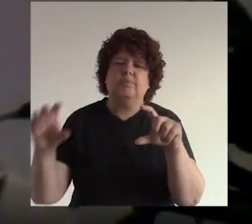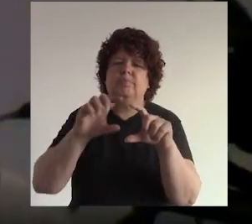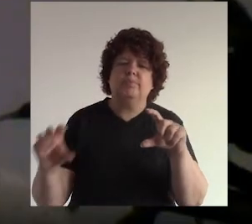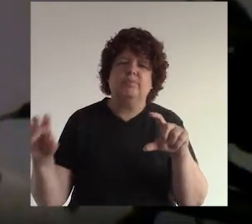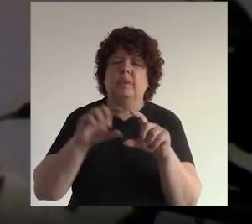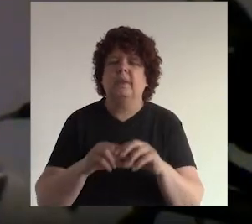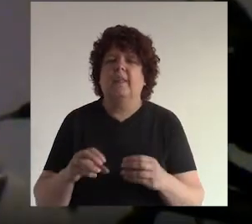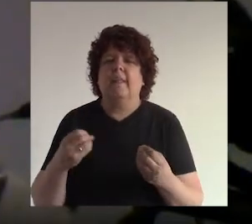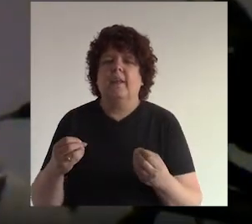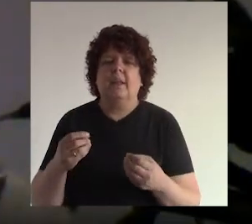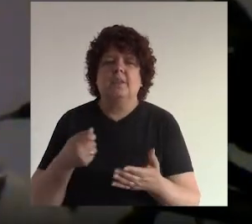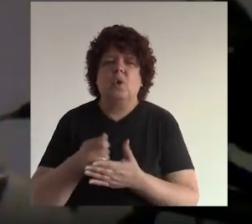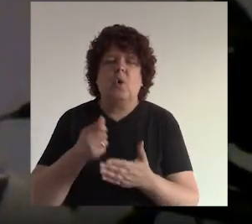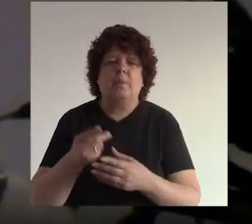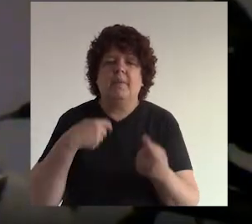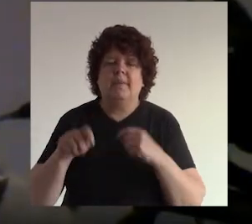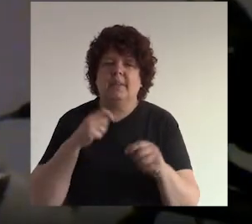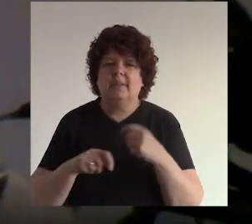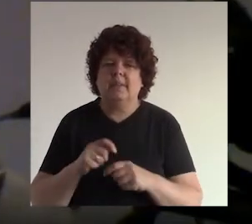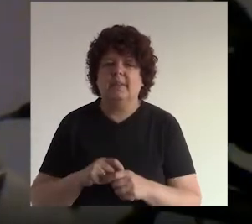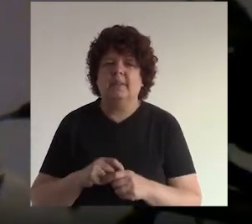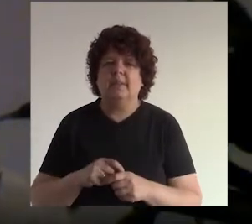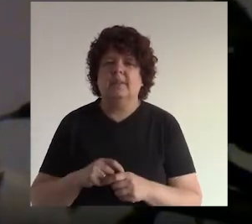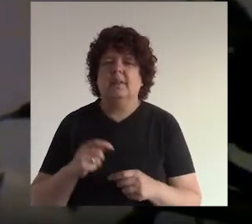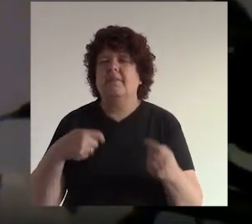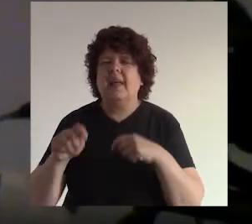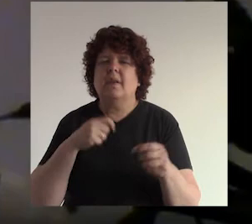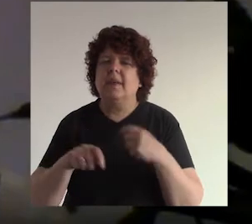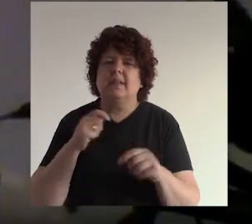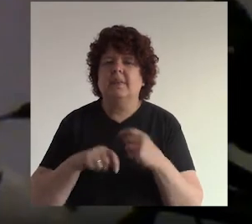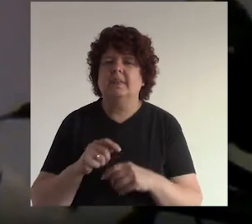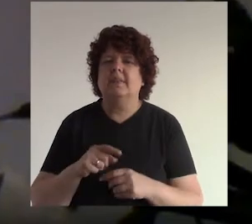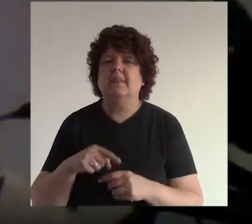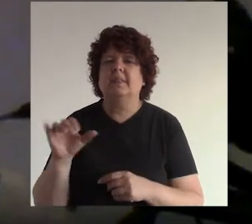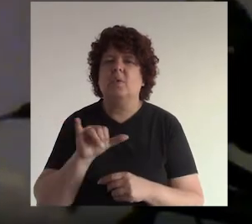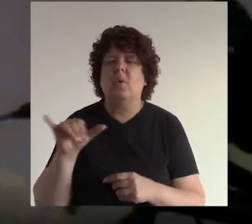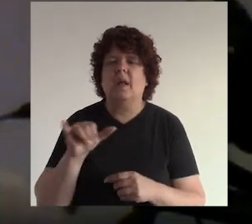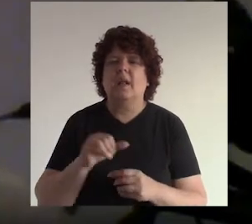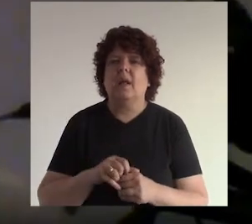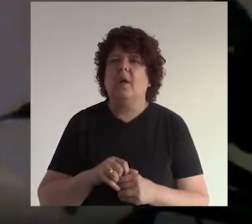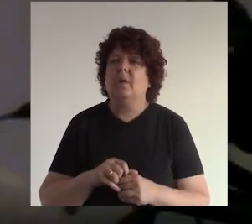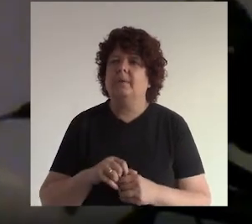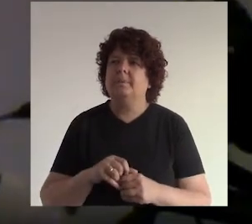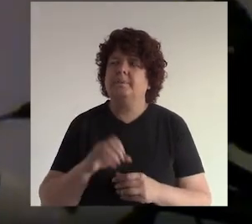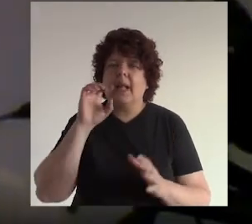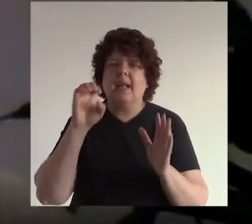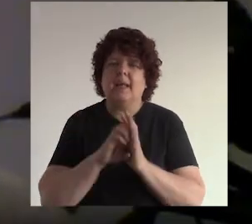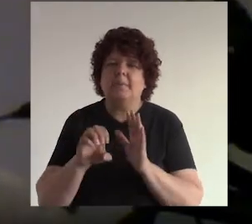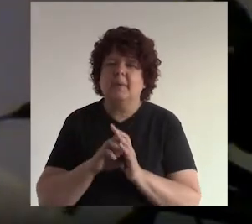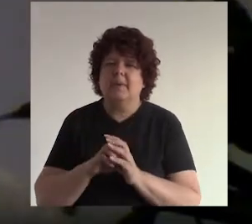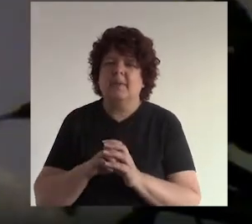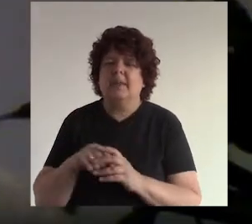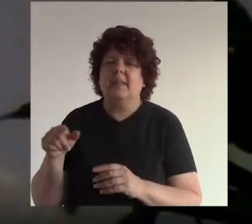contenido porque son contenidos de compra-venta básicamente es vendo vendo es como el ejemplo que les dije del jalador